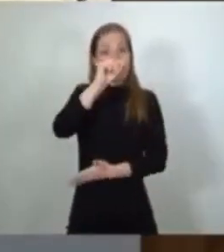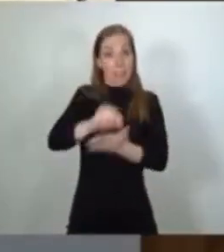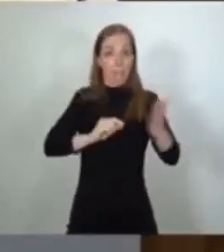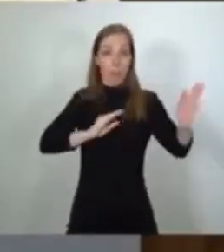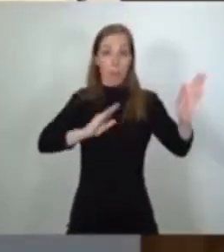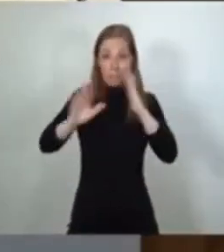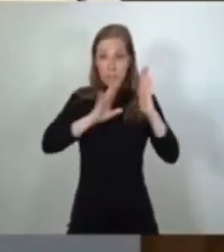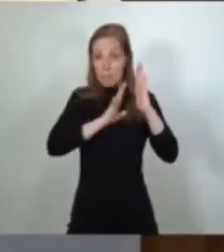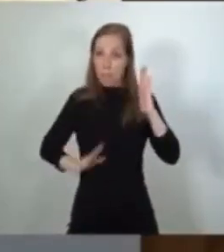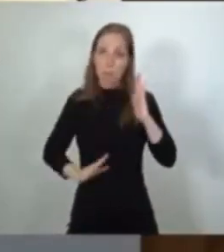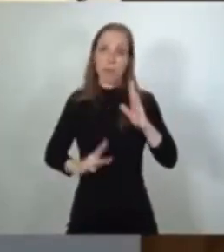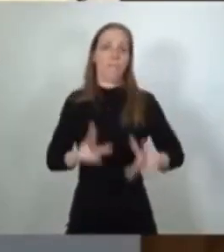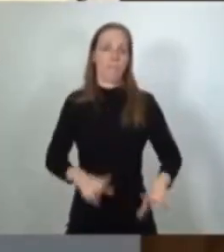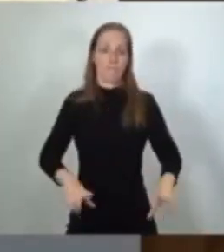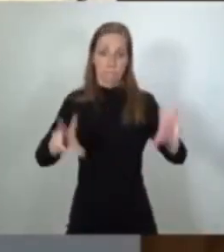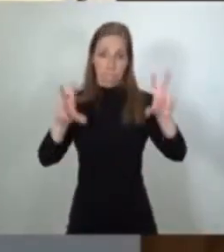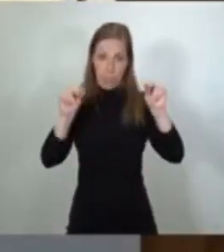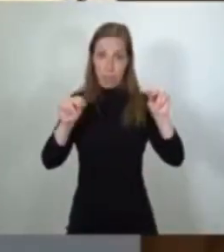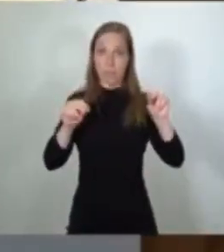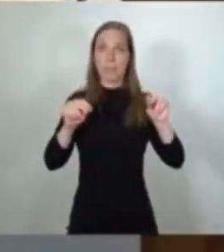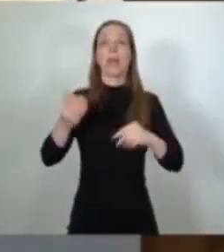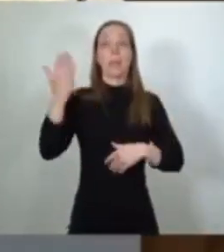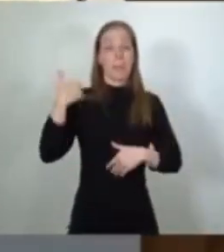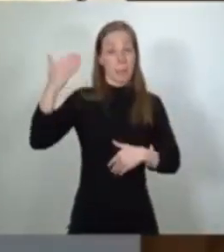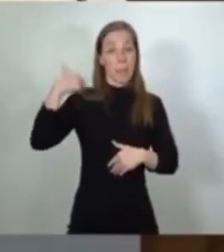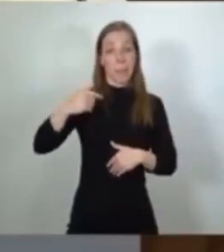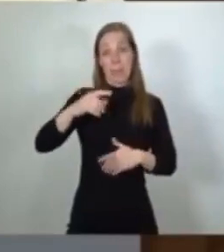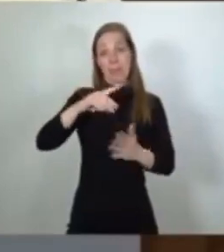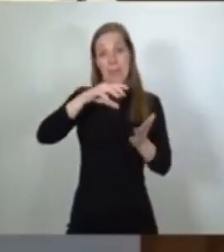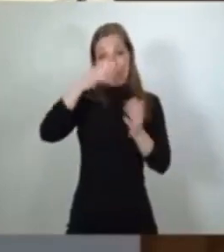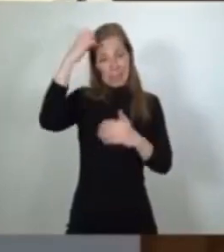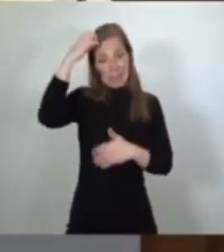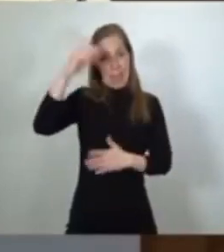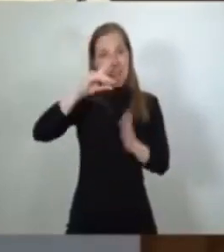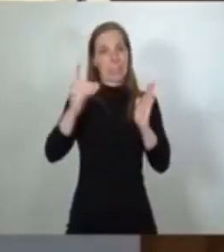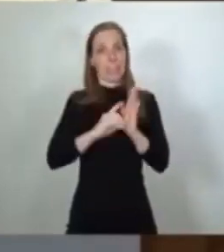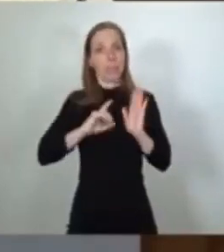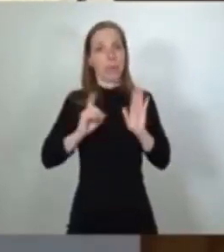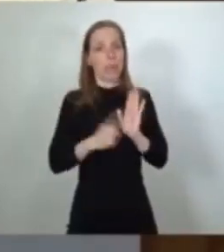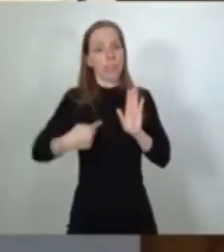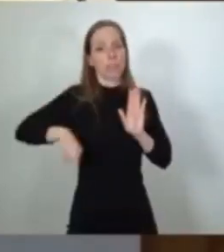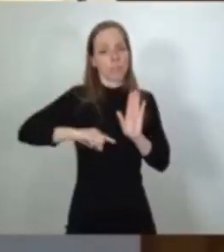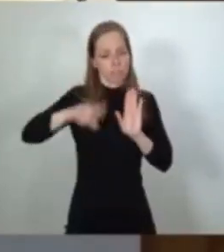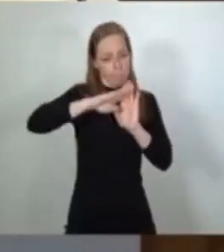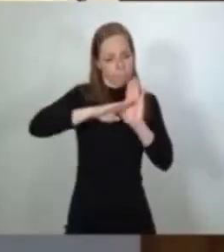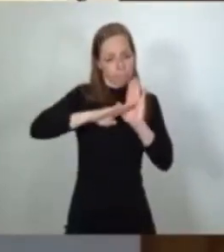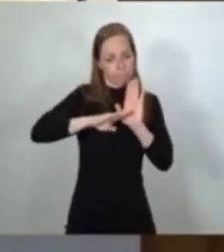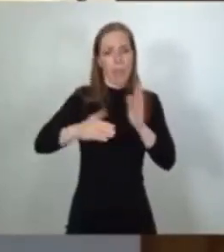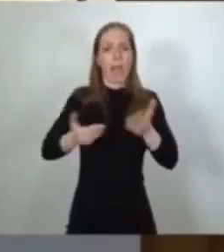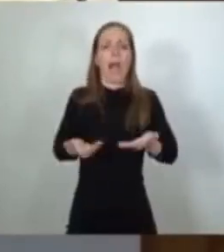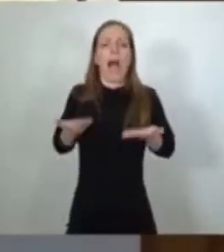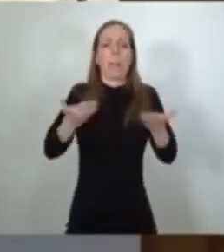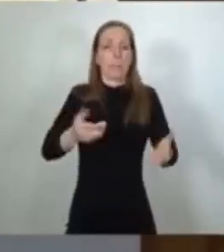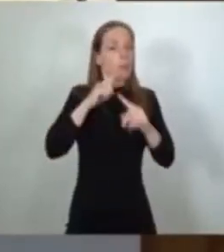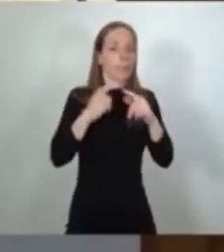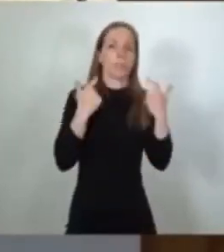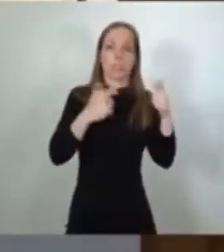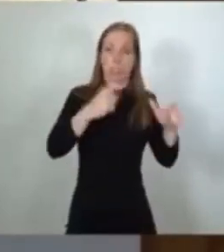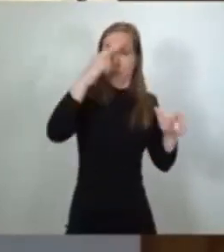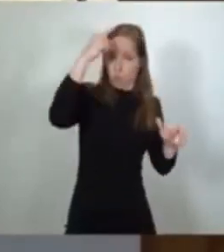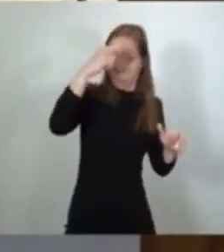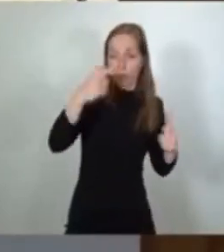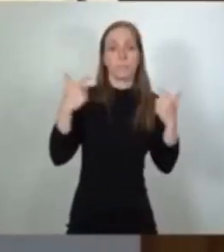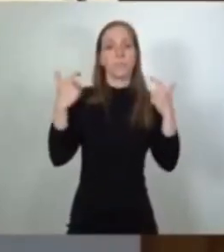temporal. En aquel mismo Real Decreto-Ley incluíamos una batería de ayudas al sector de la cultura, al